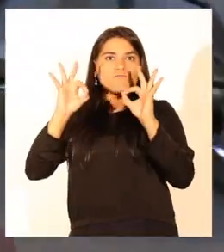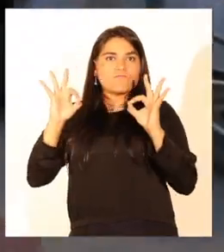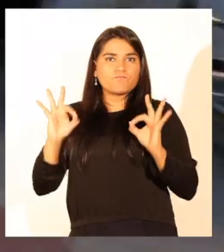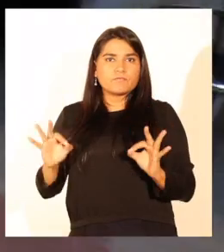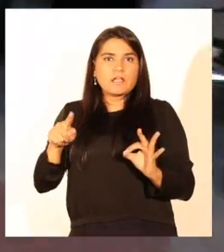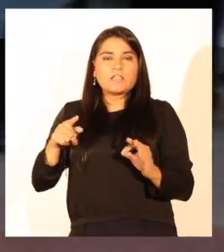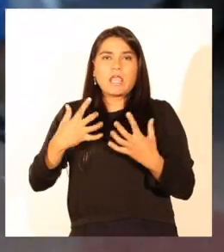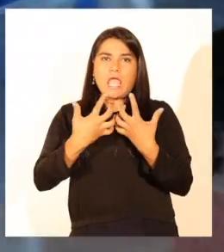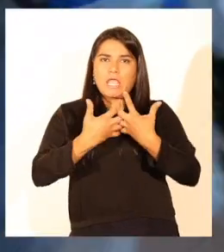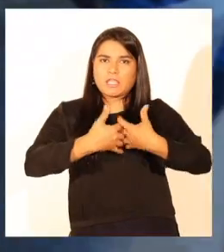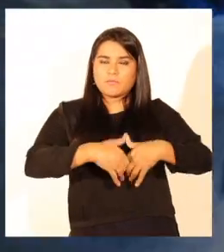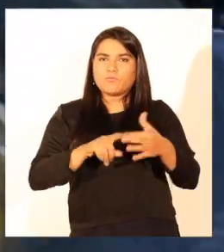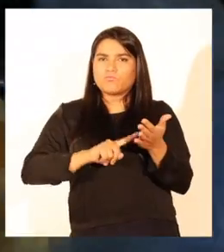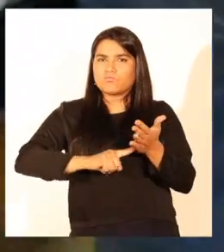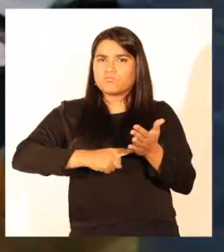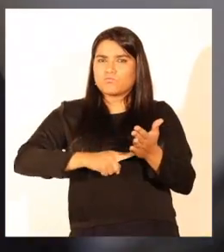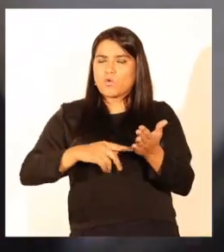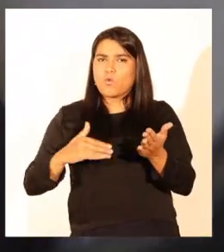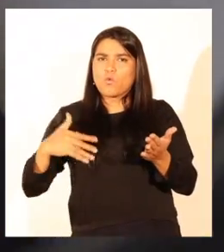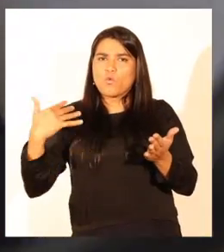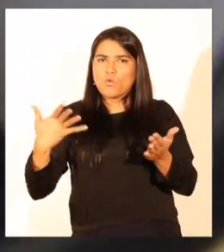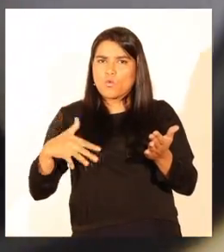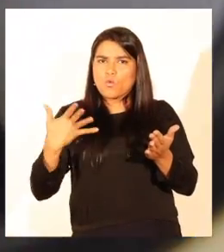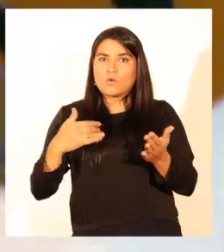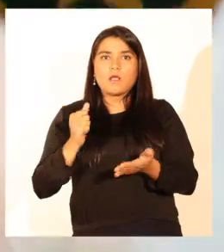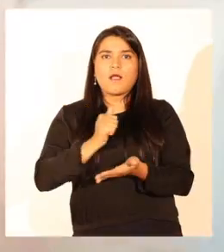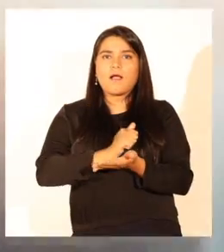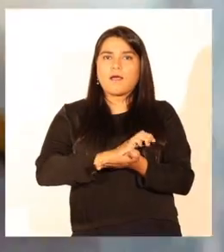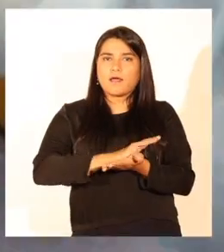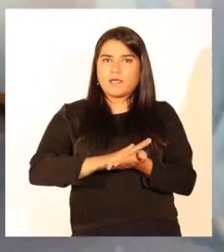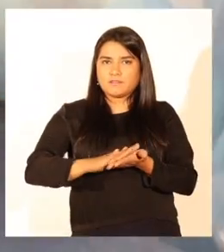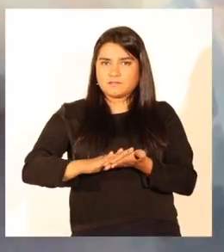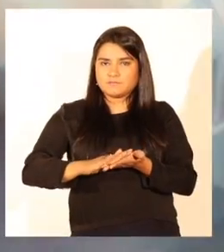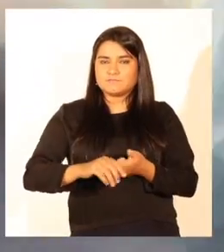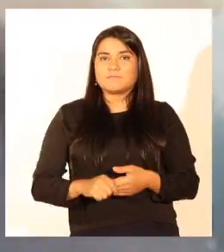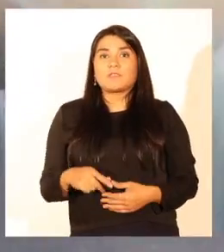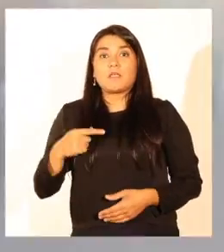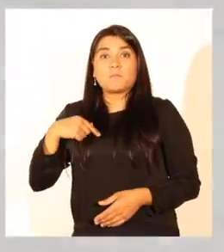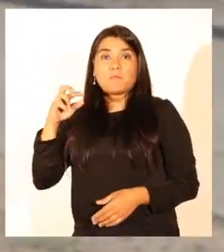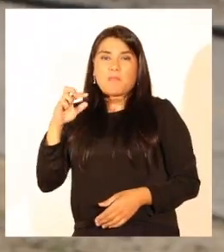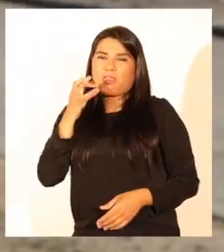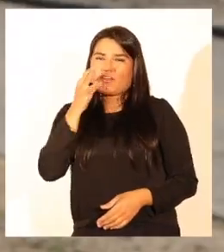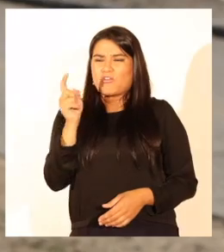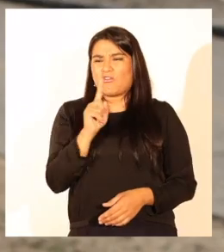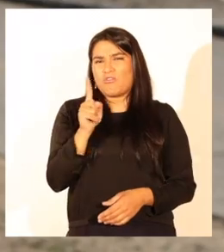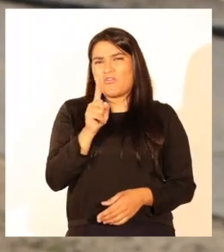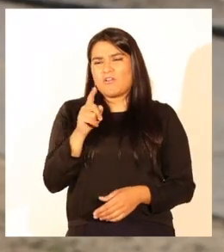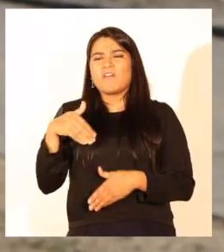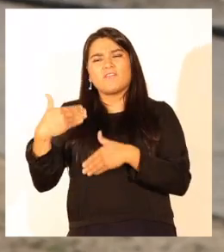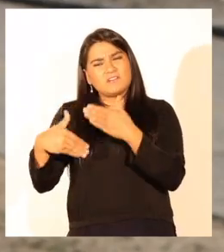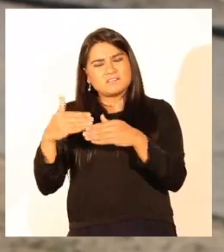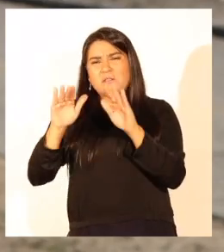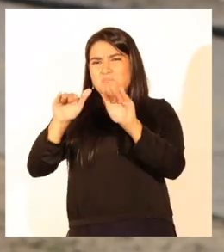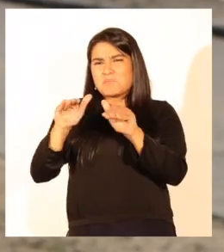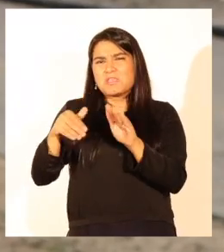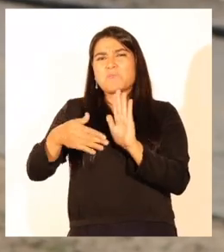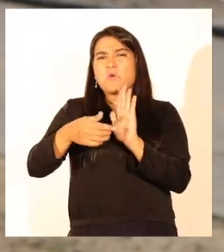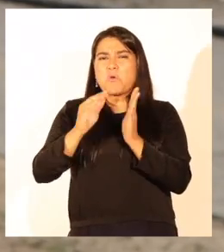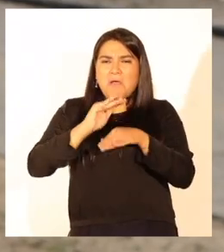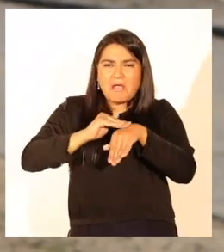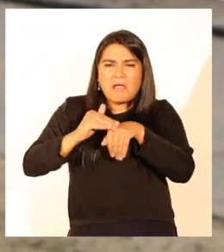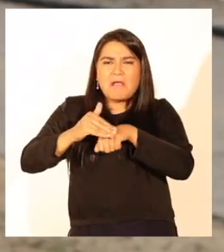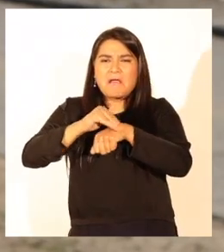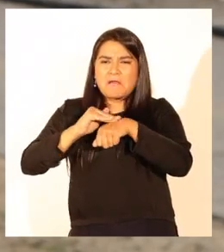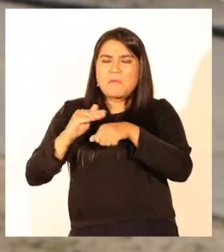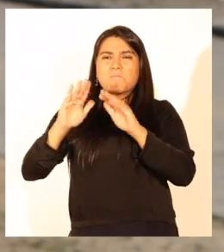especializado con equipos de alta tecnología y de forma gratuita. Mi papá dijo, no, es que me van a seguir haciendo las mismas